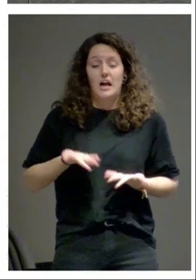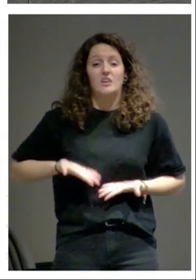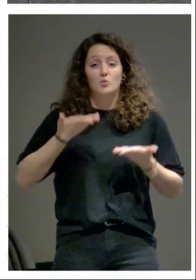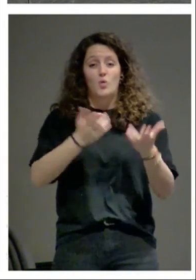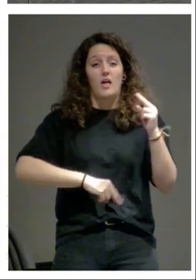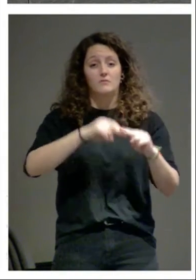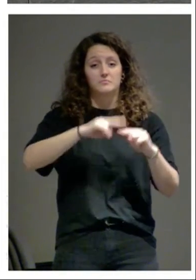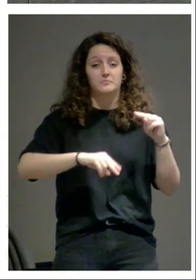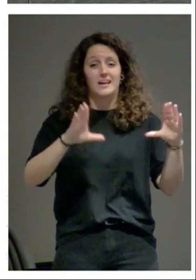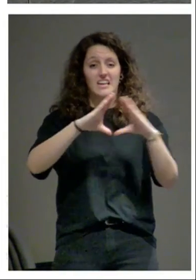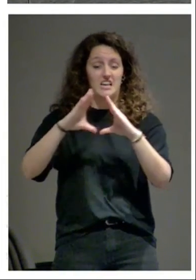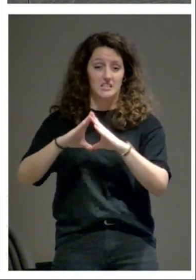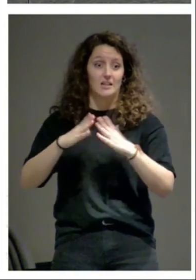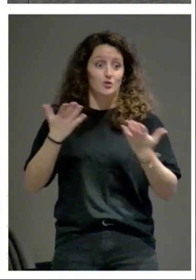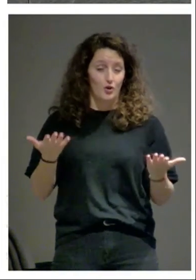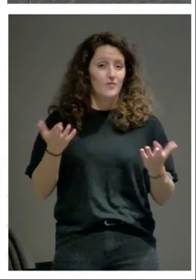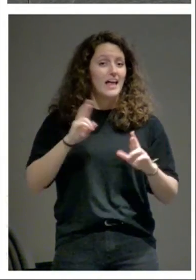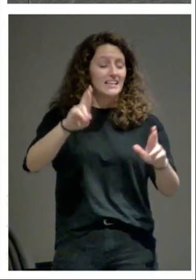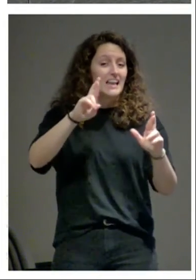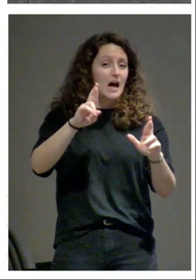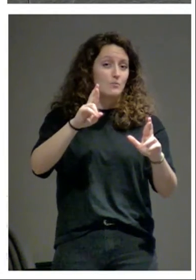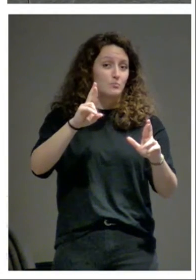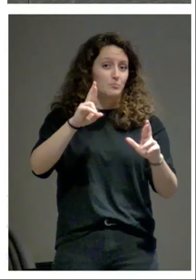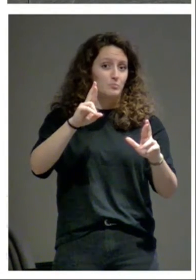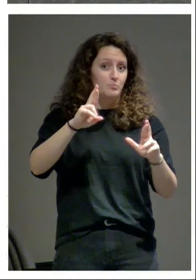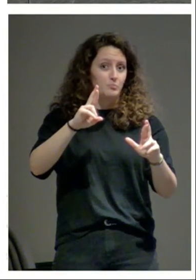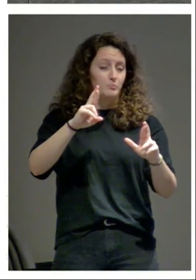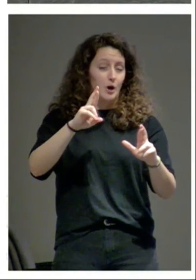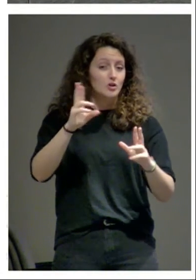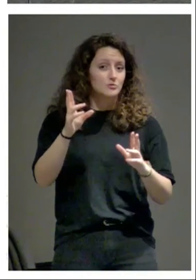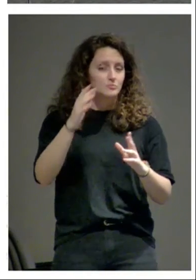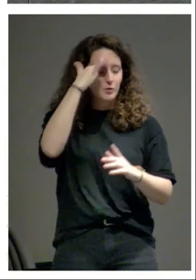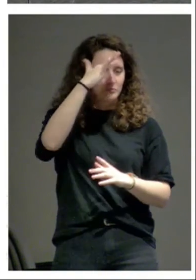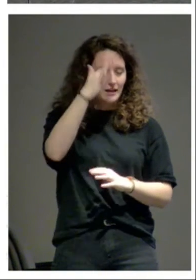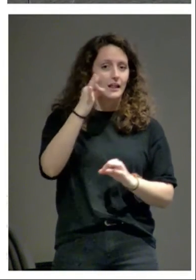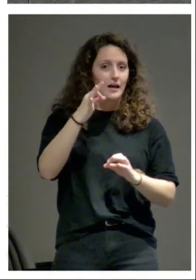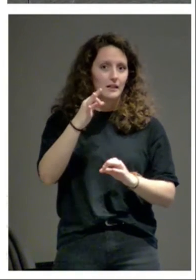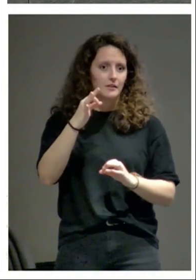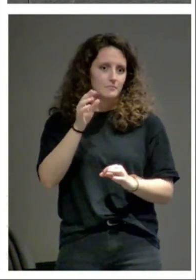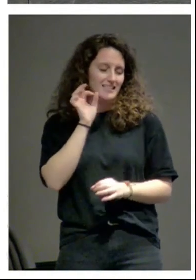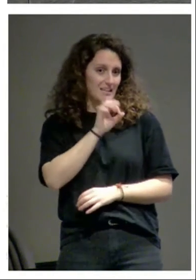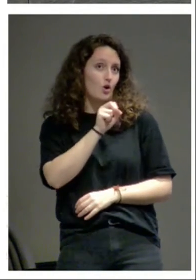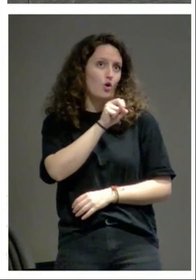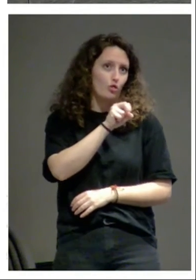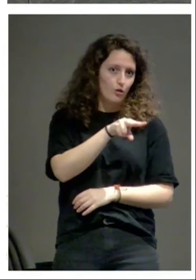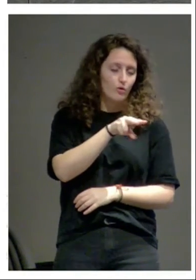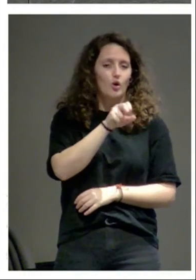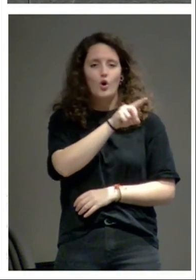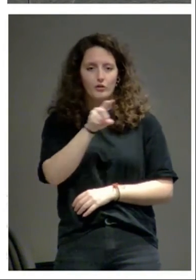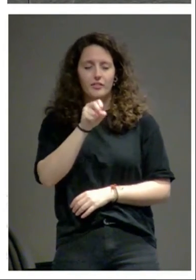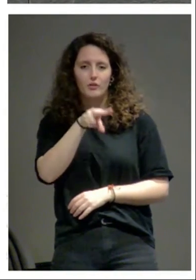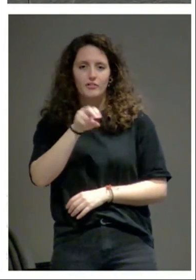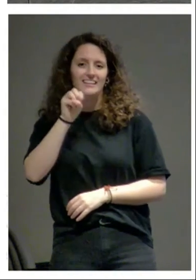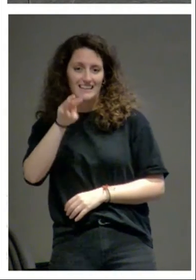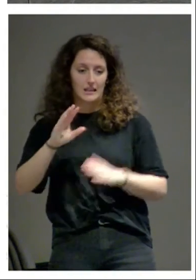así que a la prosperidad se une la intención hay prosperidad porque el siglo XII es un siglo el XI, el XII, el XIII como saben